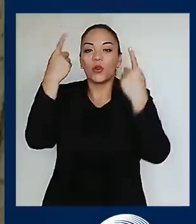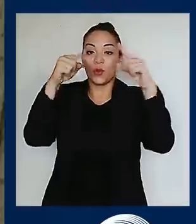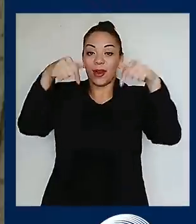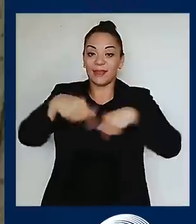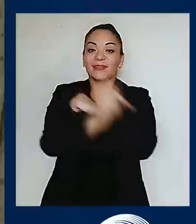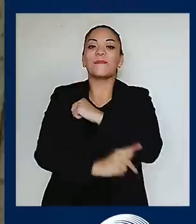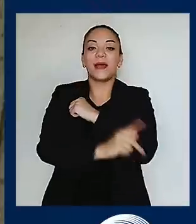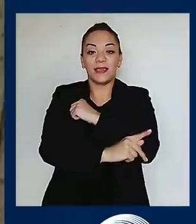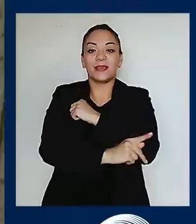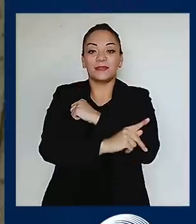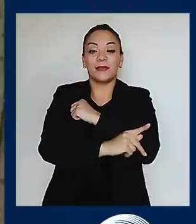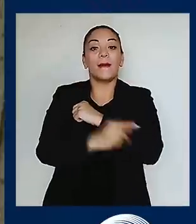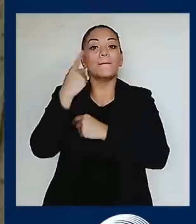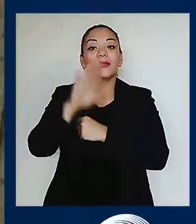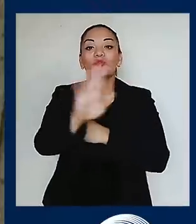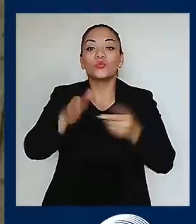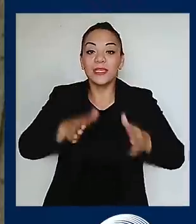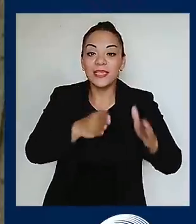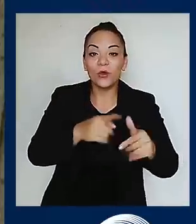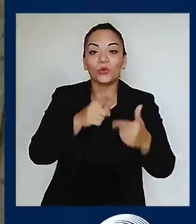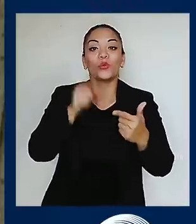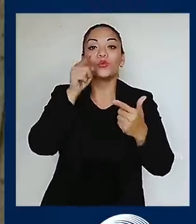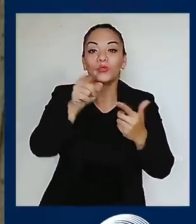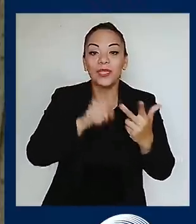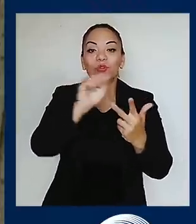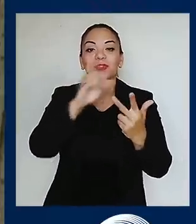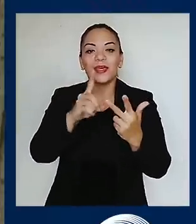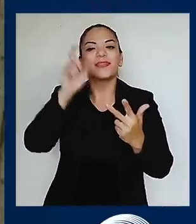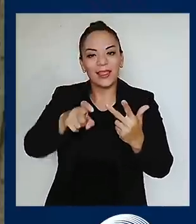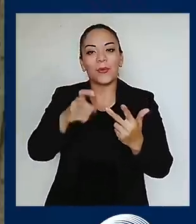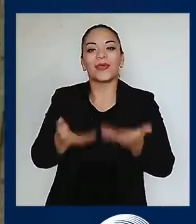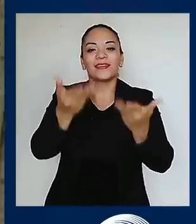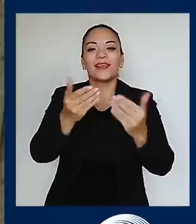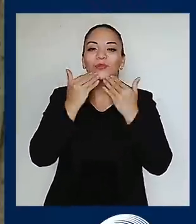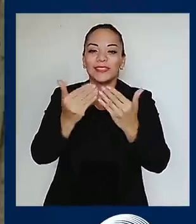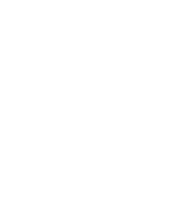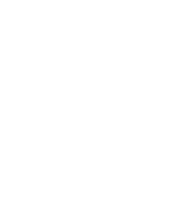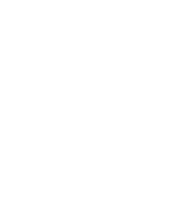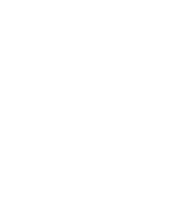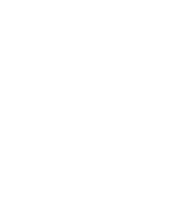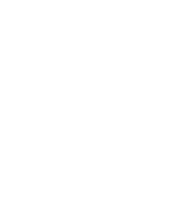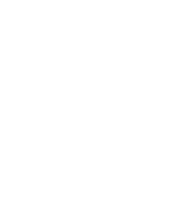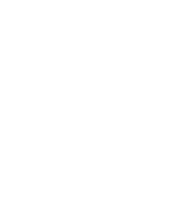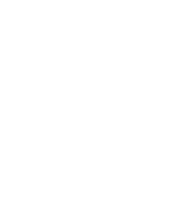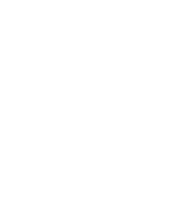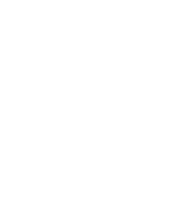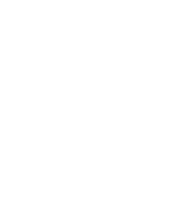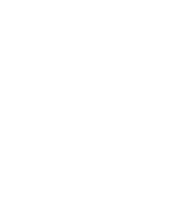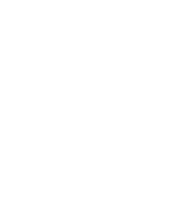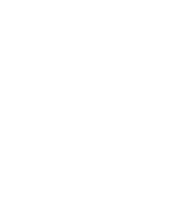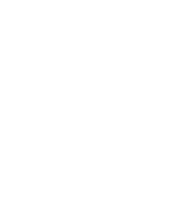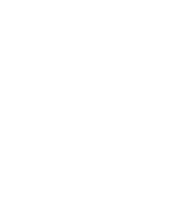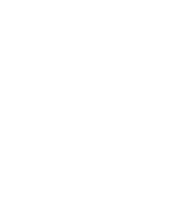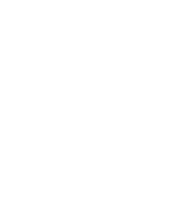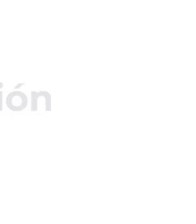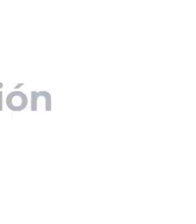país lo que sus hijos, usted y nuestra sociedad merecen. Muchísimas gracias. Costa Rica tiene un firme